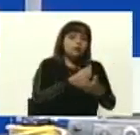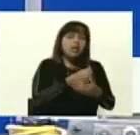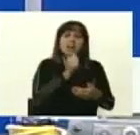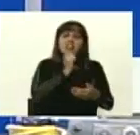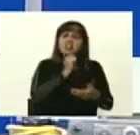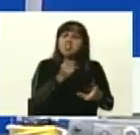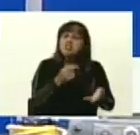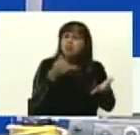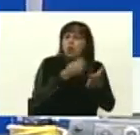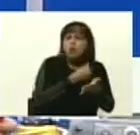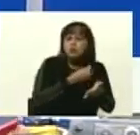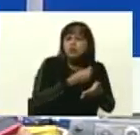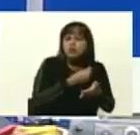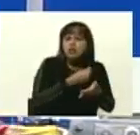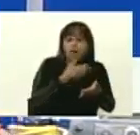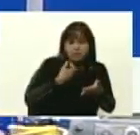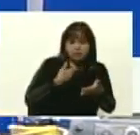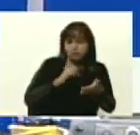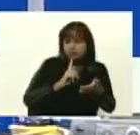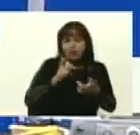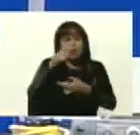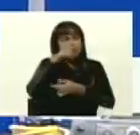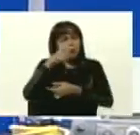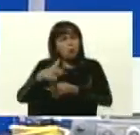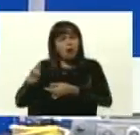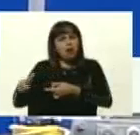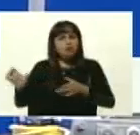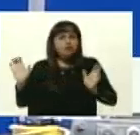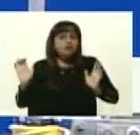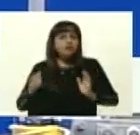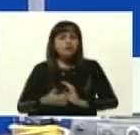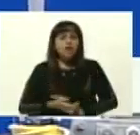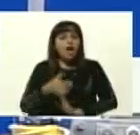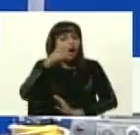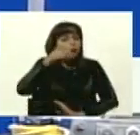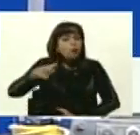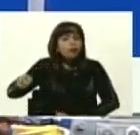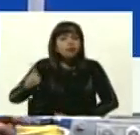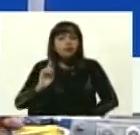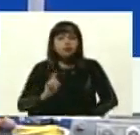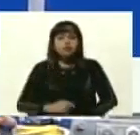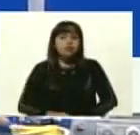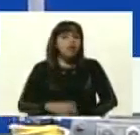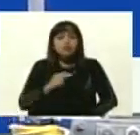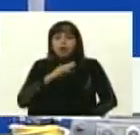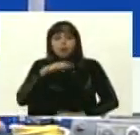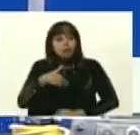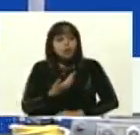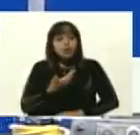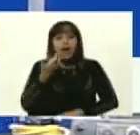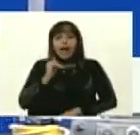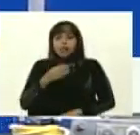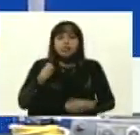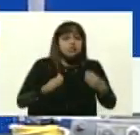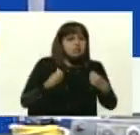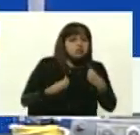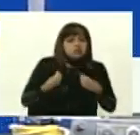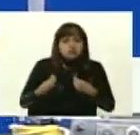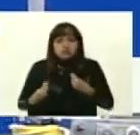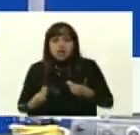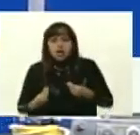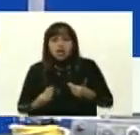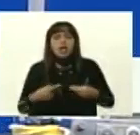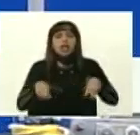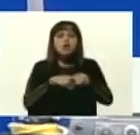dan? Al pueblo, al pueblo, porque no han podido y están como desesperados, son